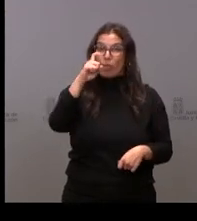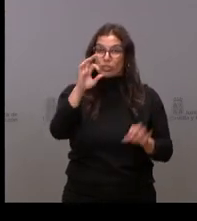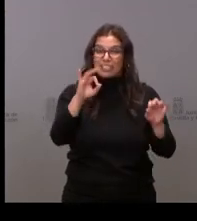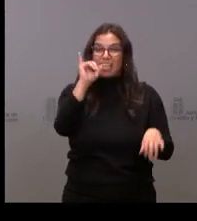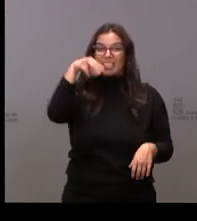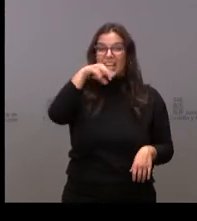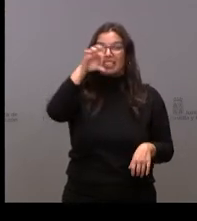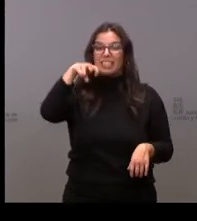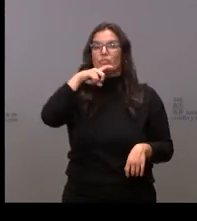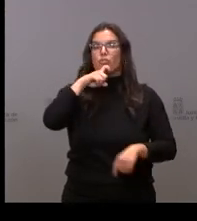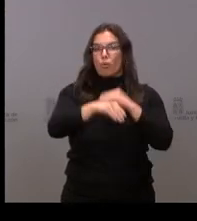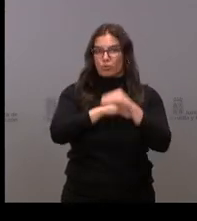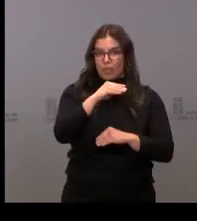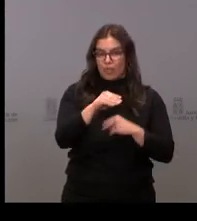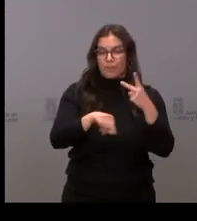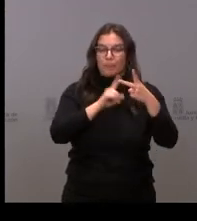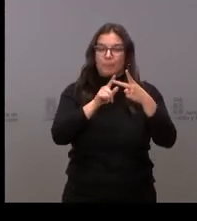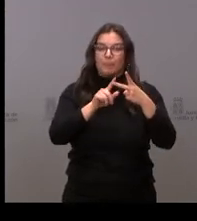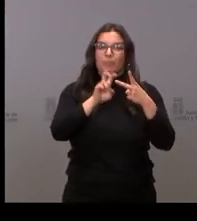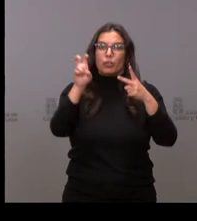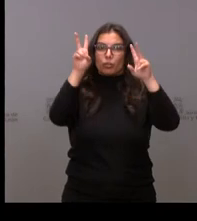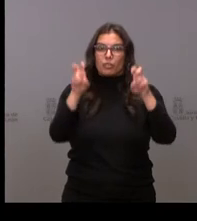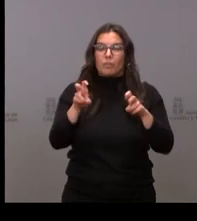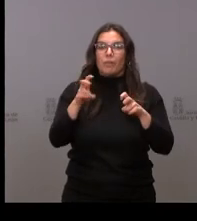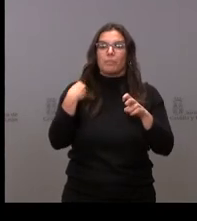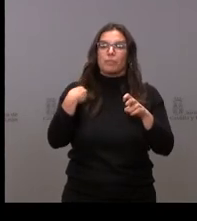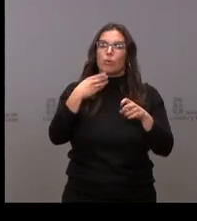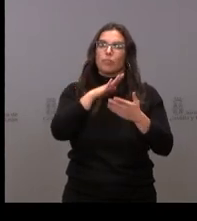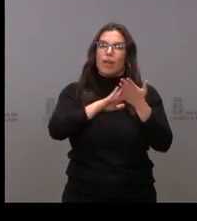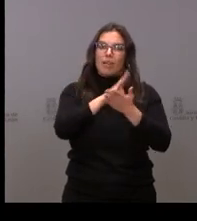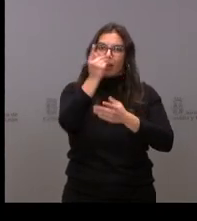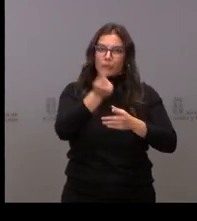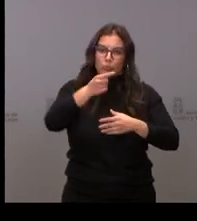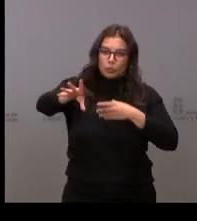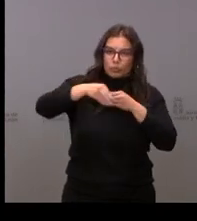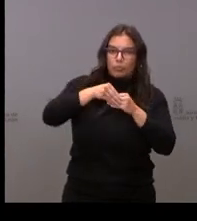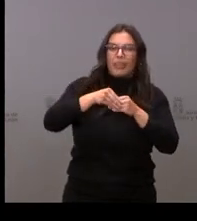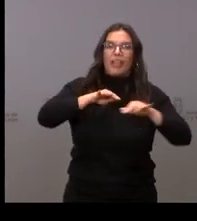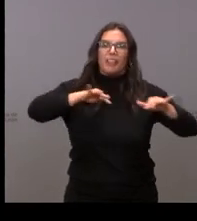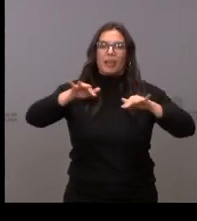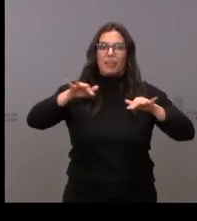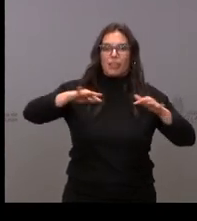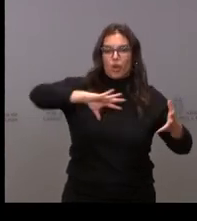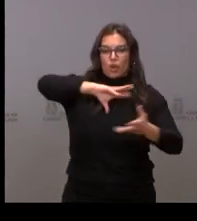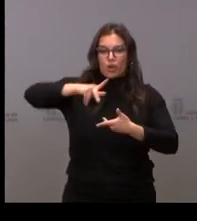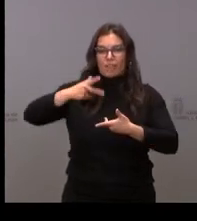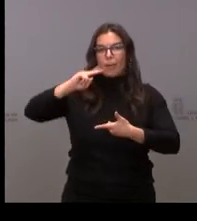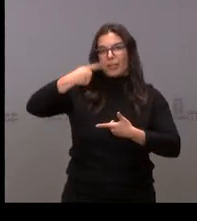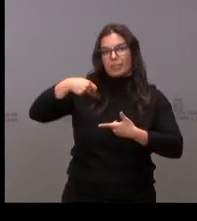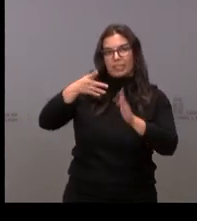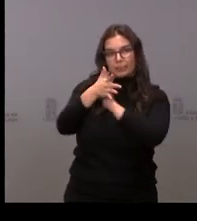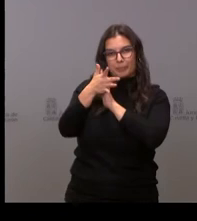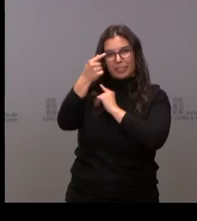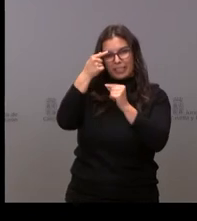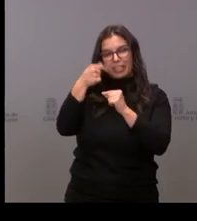Janssen? Y luego, sobre otra cuestión, han hablado de un anexo de dinamización geográfica que nos ha detallado el vicepresidente. Quería